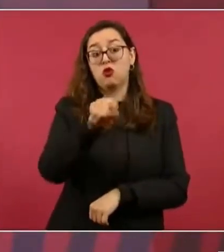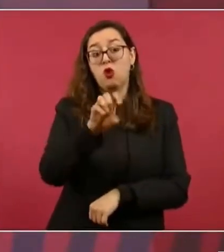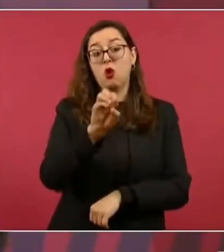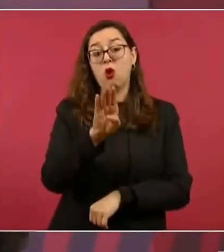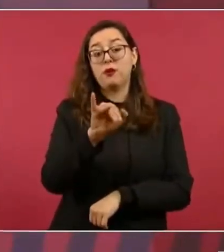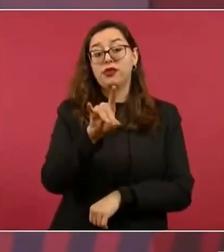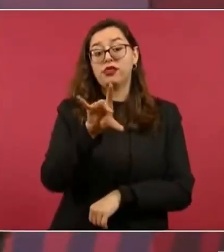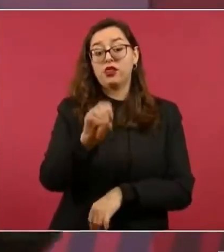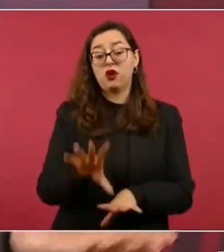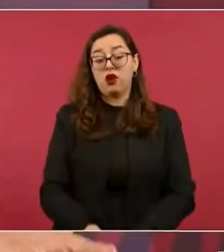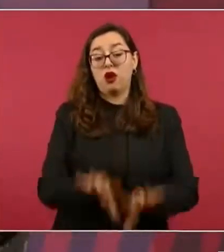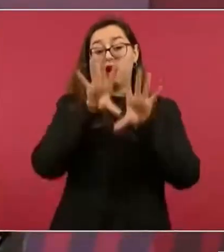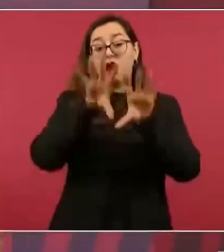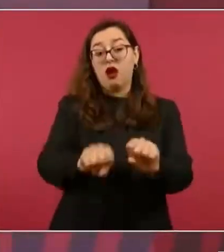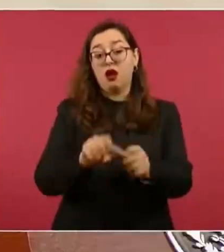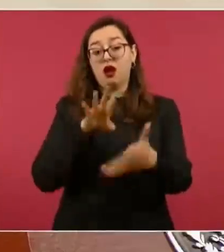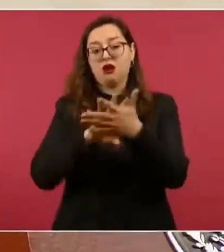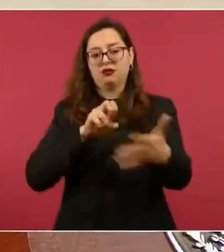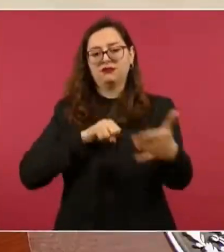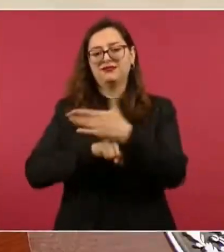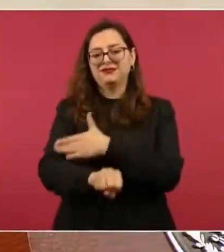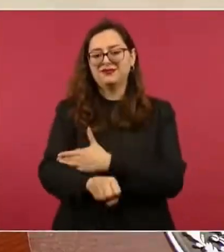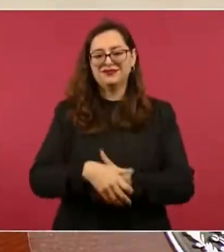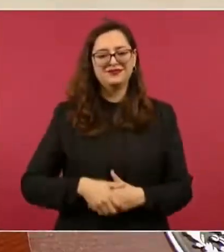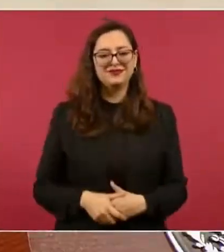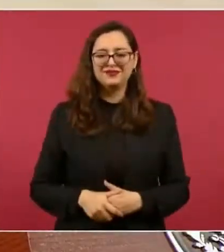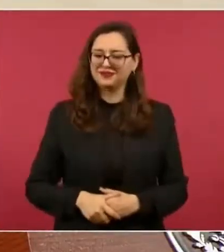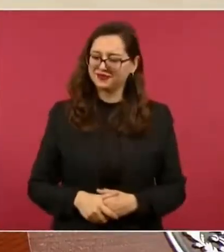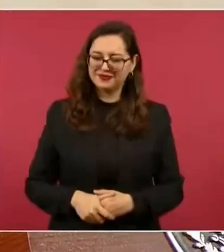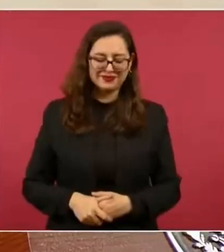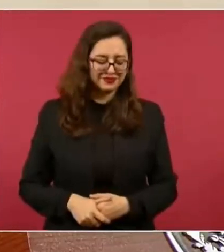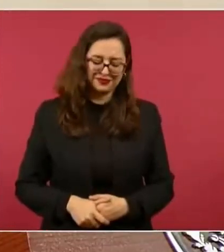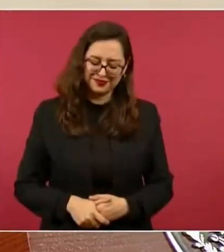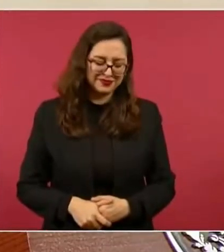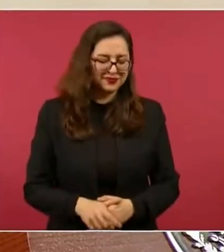No, estamos, con todo respeto lo digo,